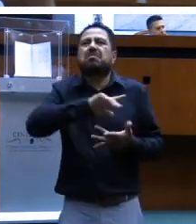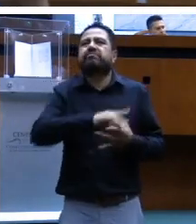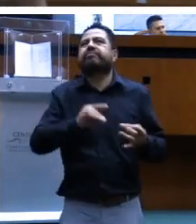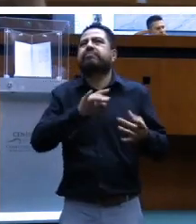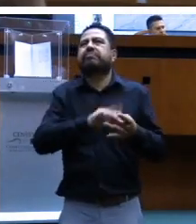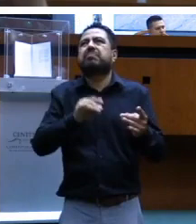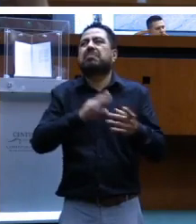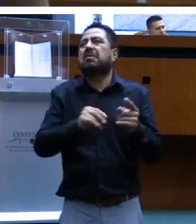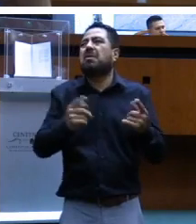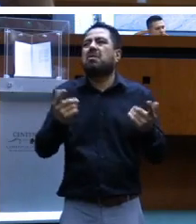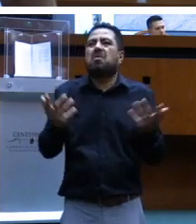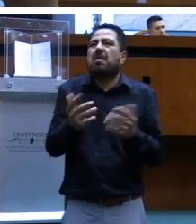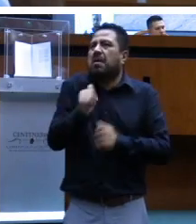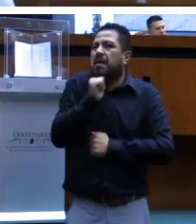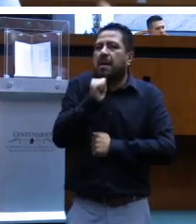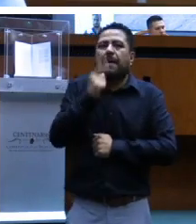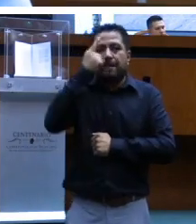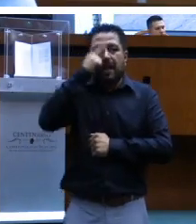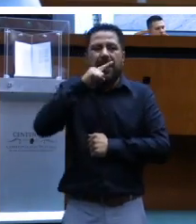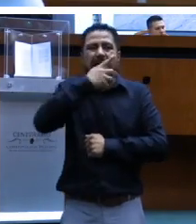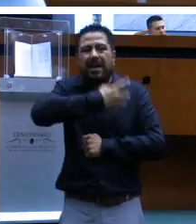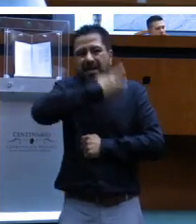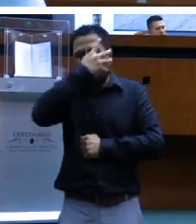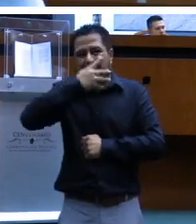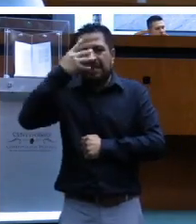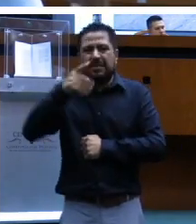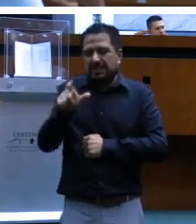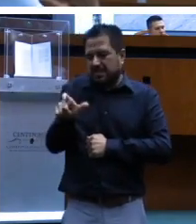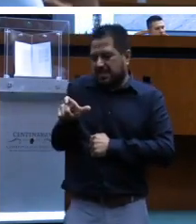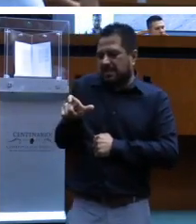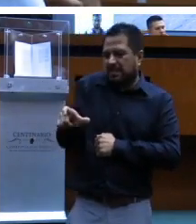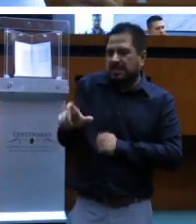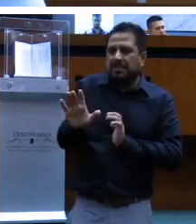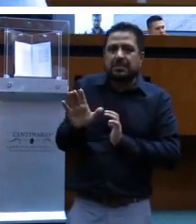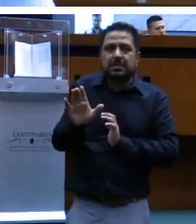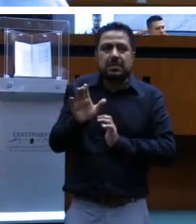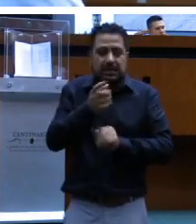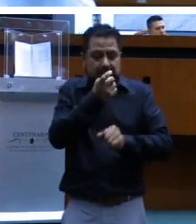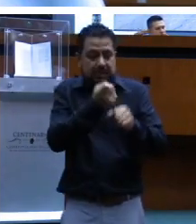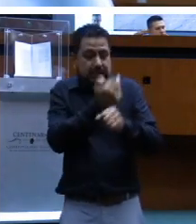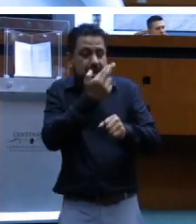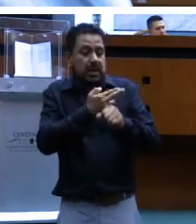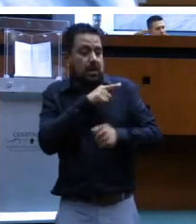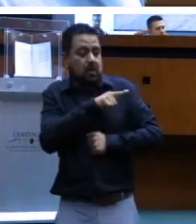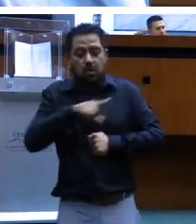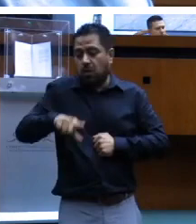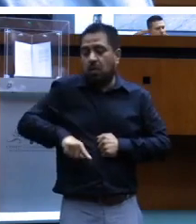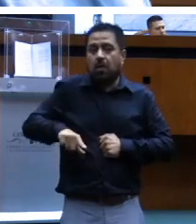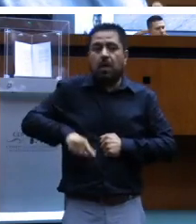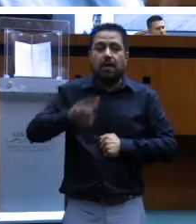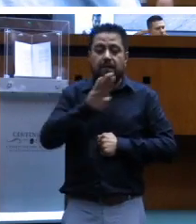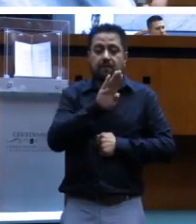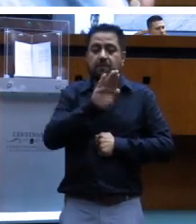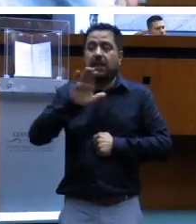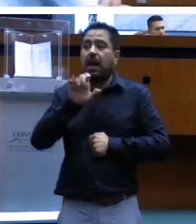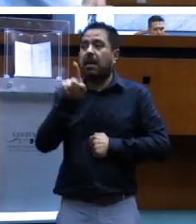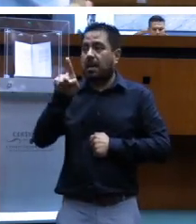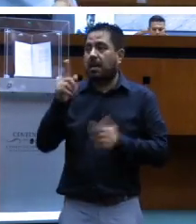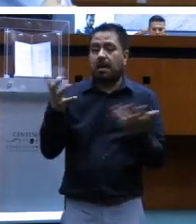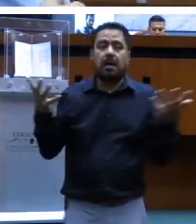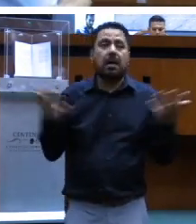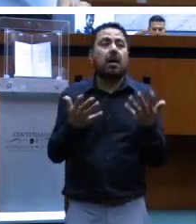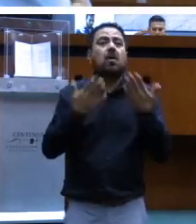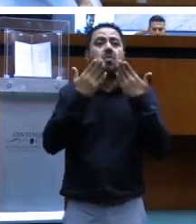que no se haría. Para credencialización. Este es un proyecto que trae la Secretaría de Gobernación. En Baja California se está haciendo.